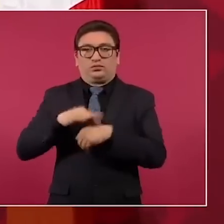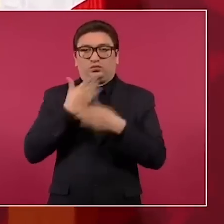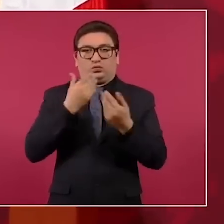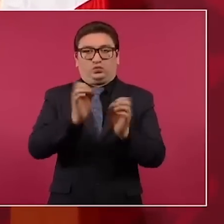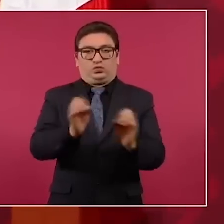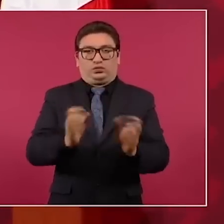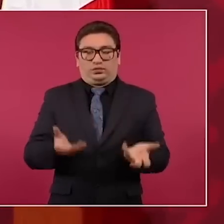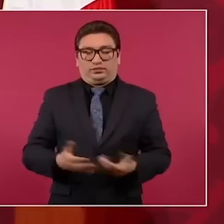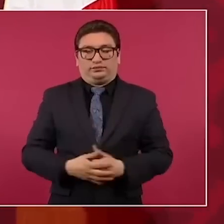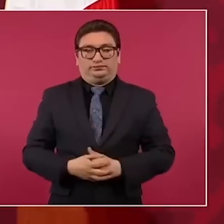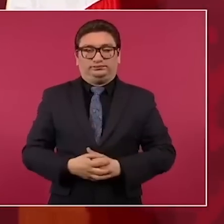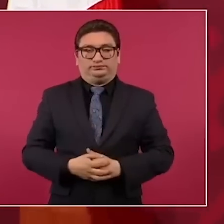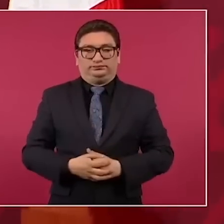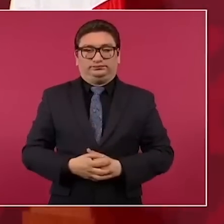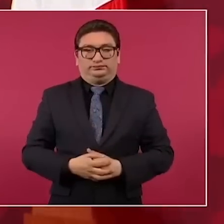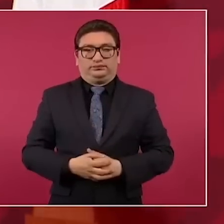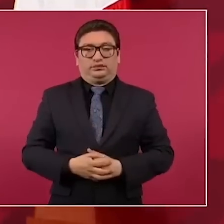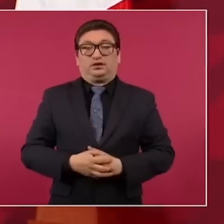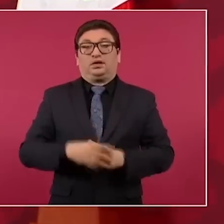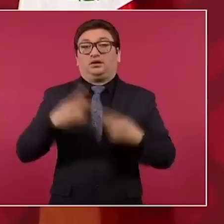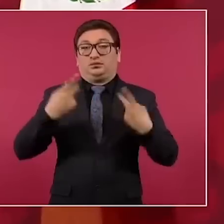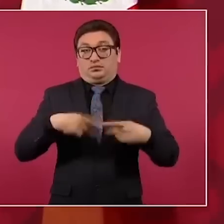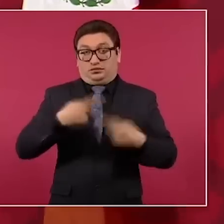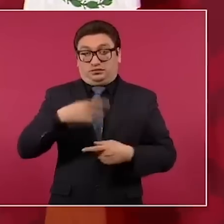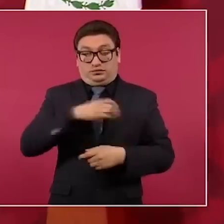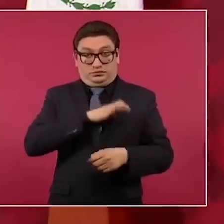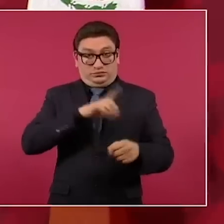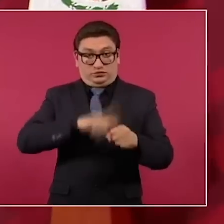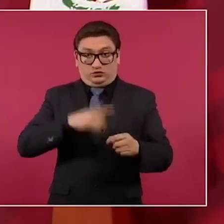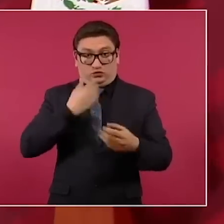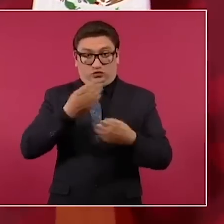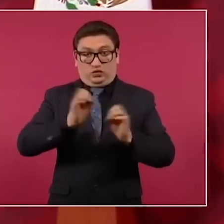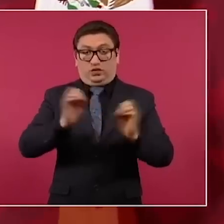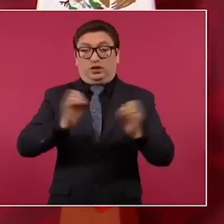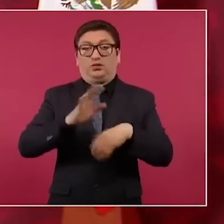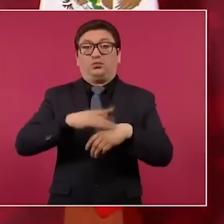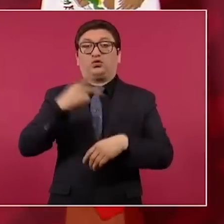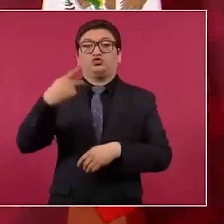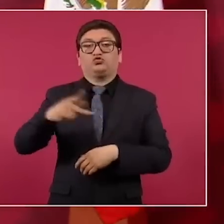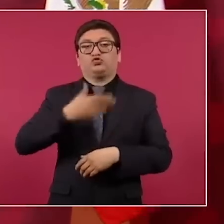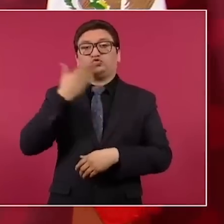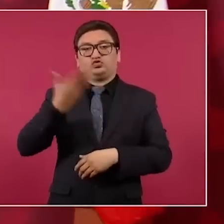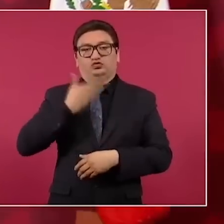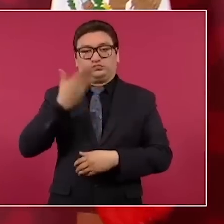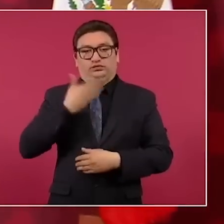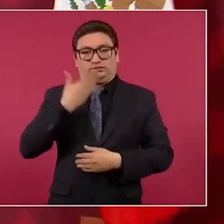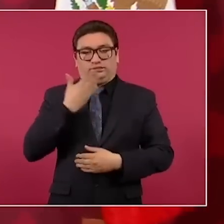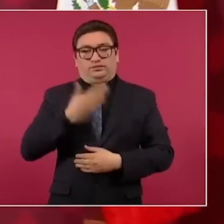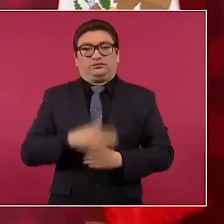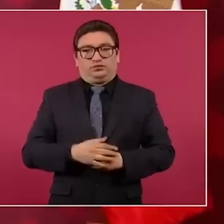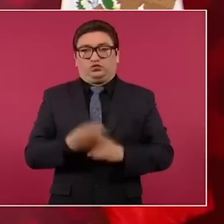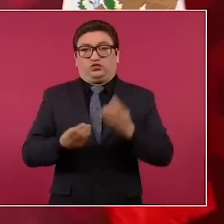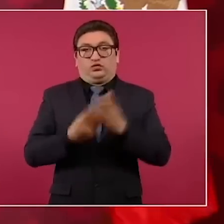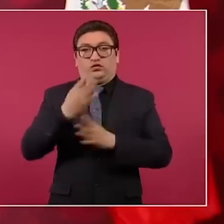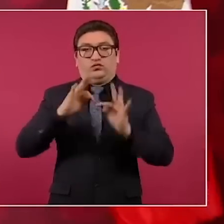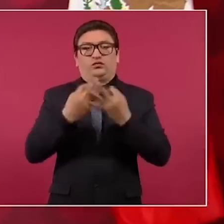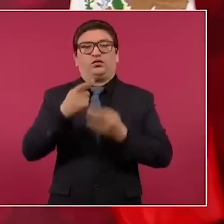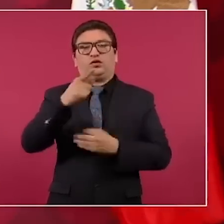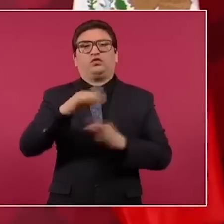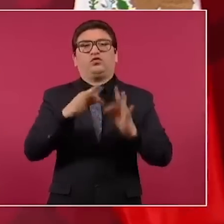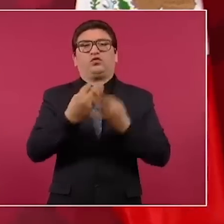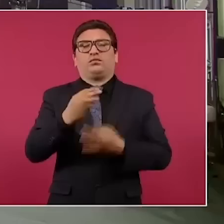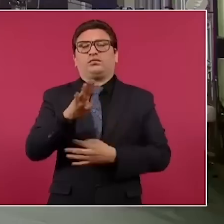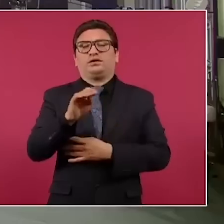y sin especialistas por el modelo neoliberal. En este modelo de